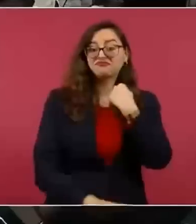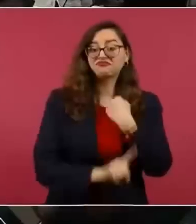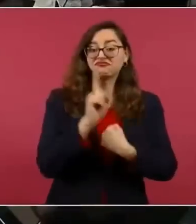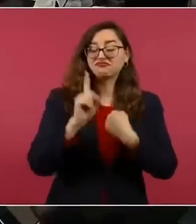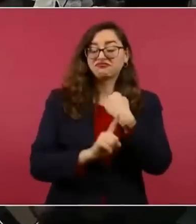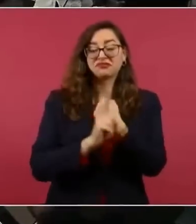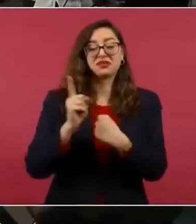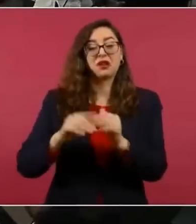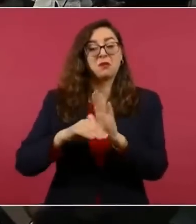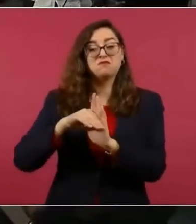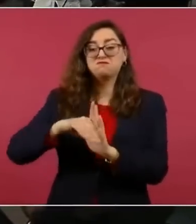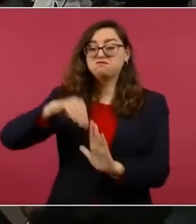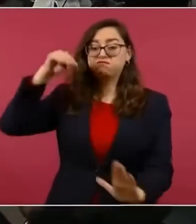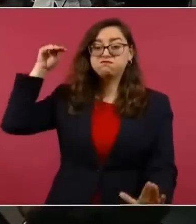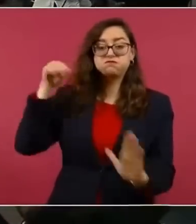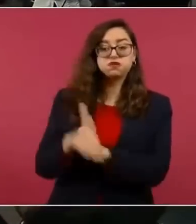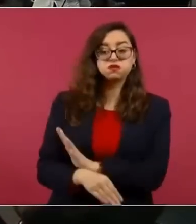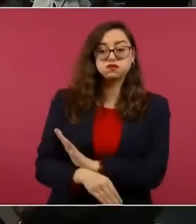enfrenta a una decadencia?